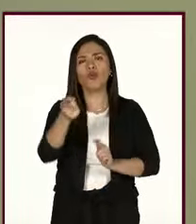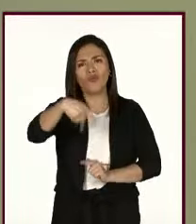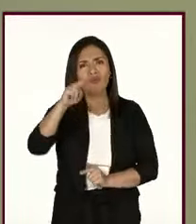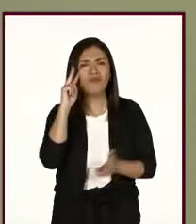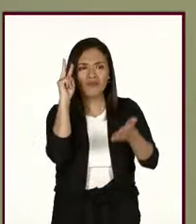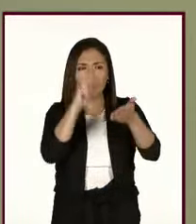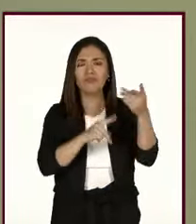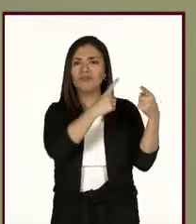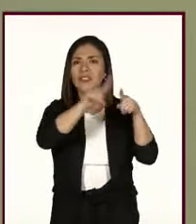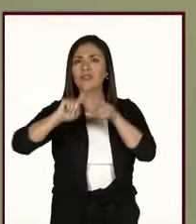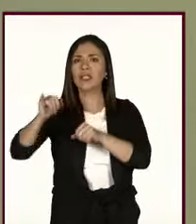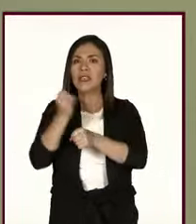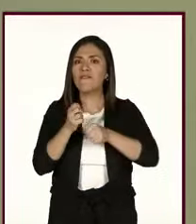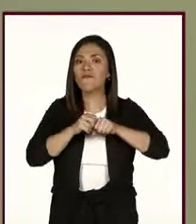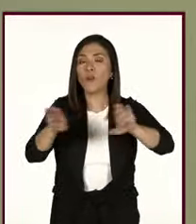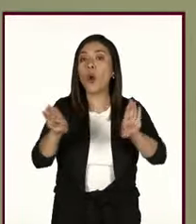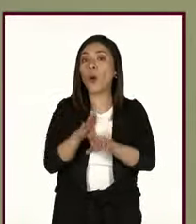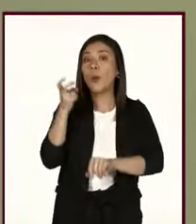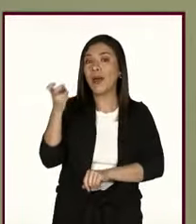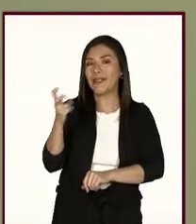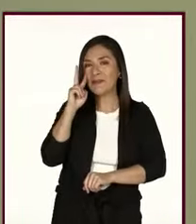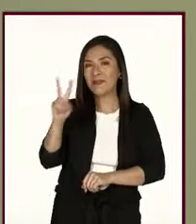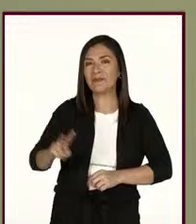información importante como la siguiente.